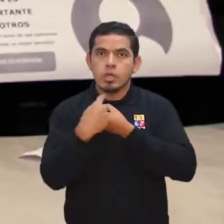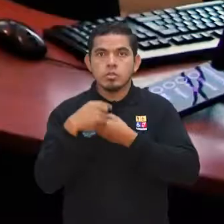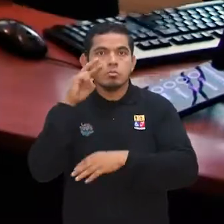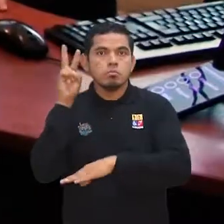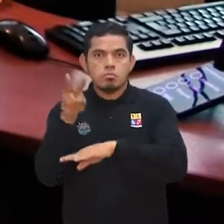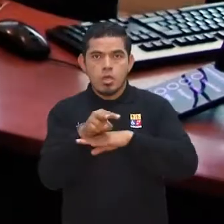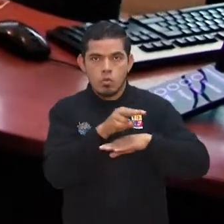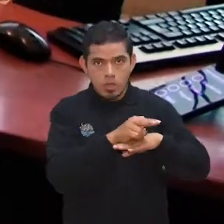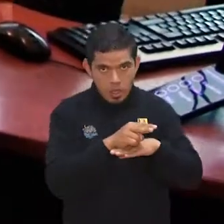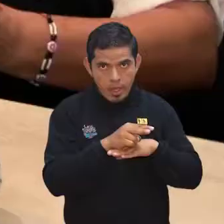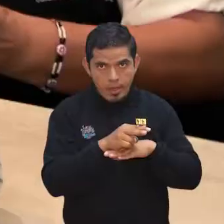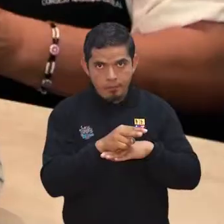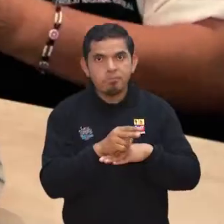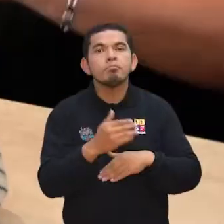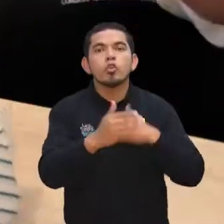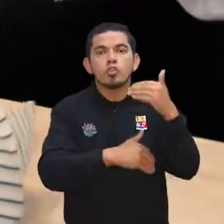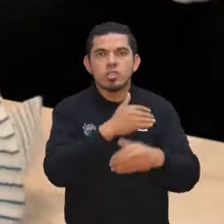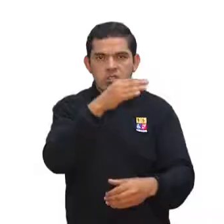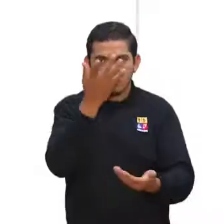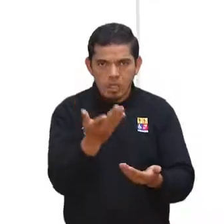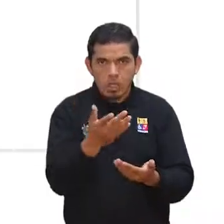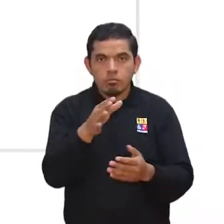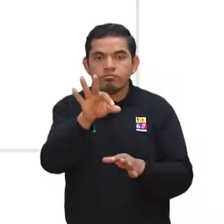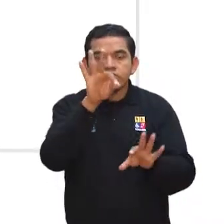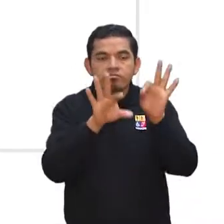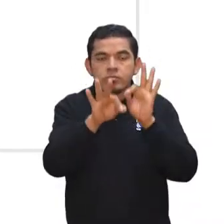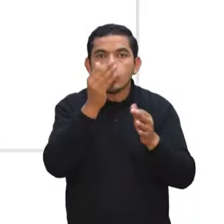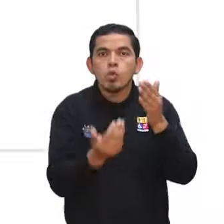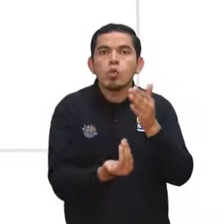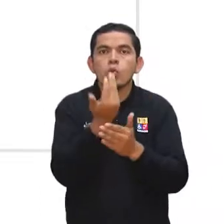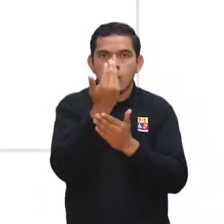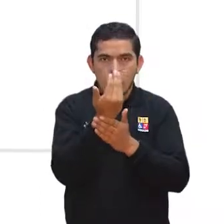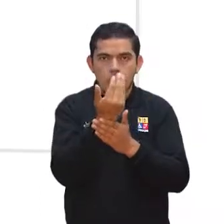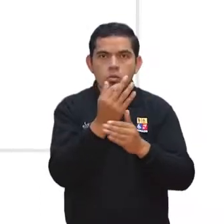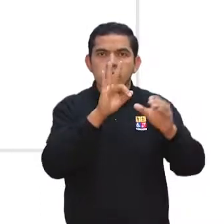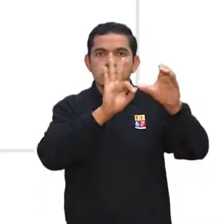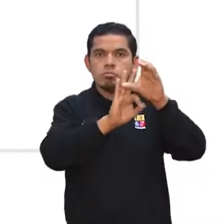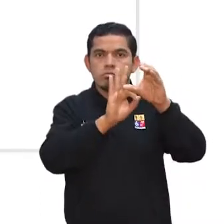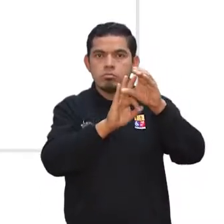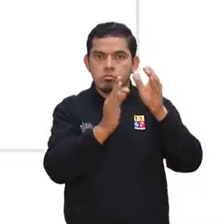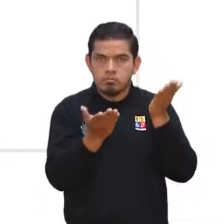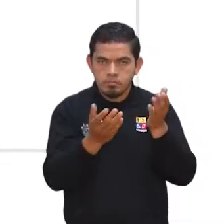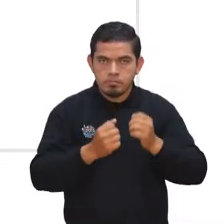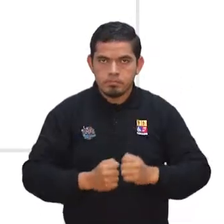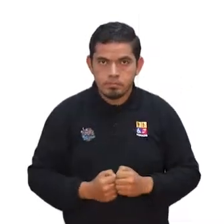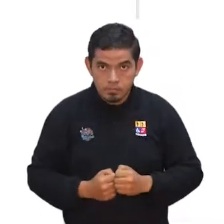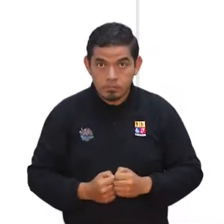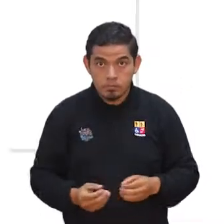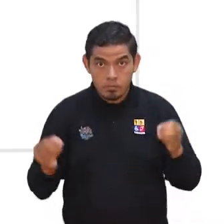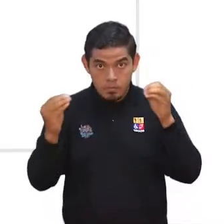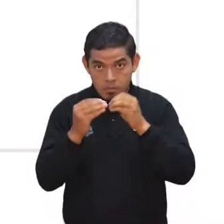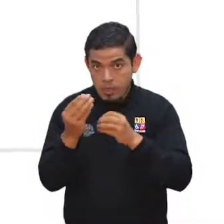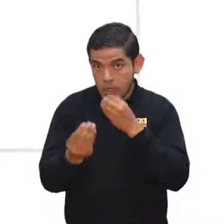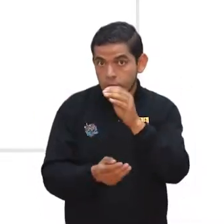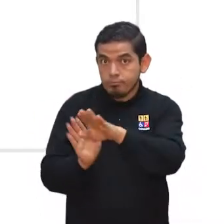ciudadanas para el proceso de postulación de candidaturas a integrar el Consejo de Participación Ciudadana y Control Social. Por